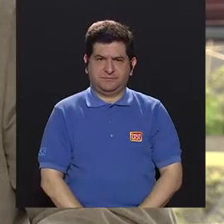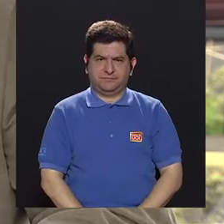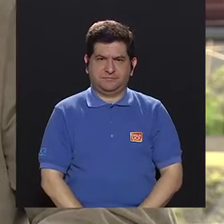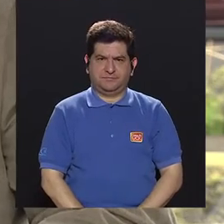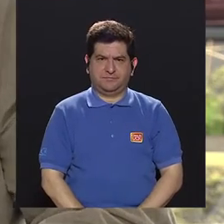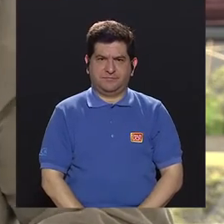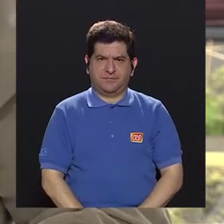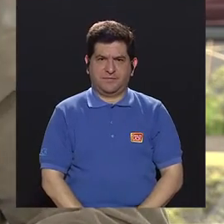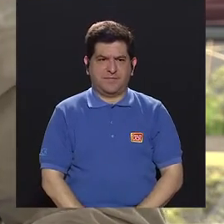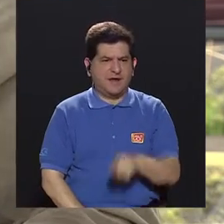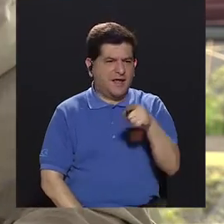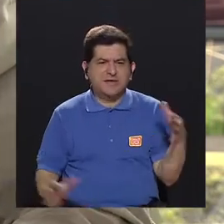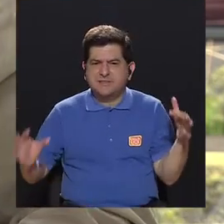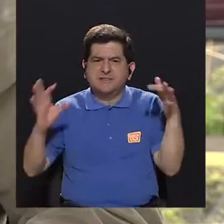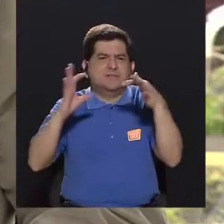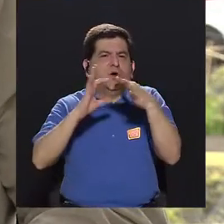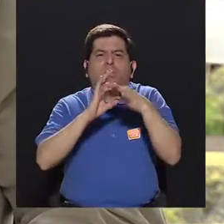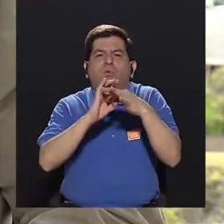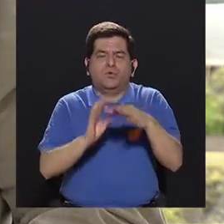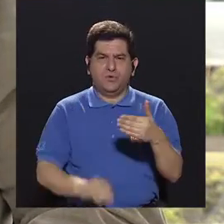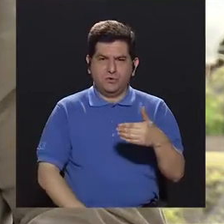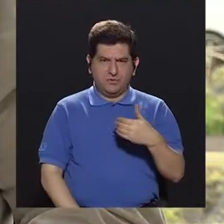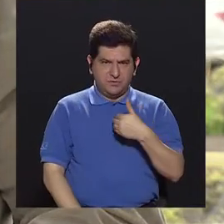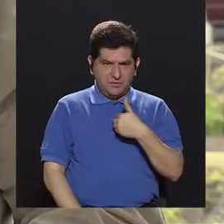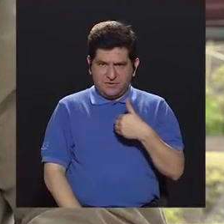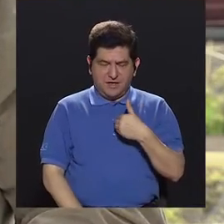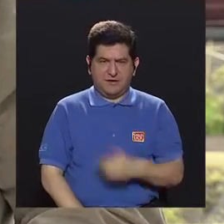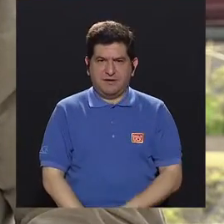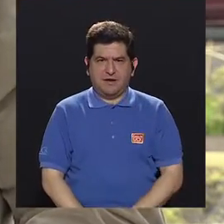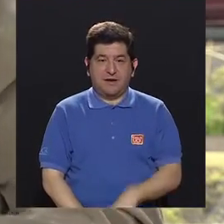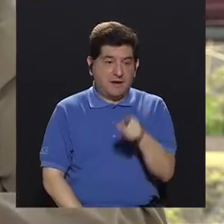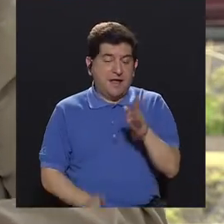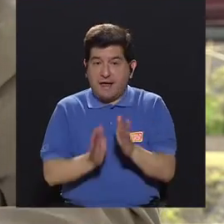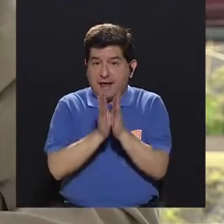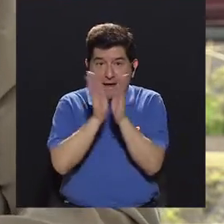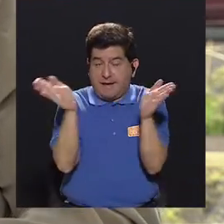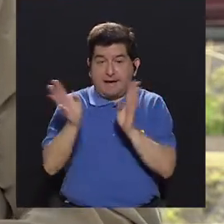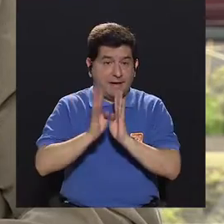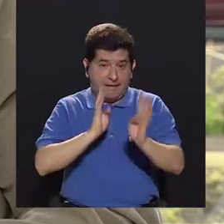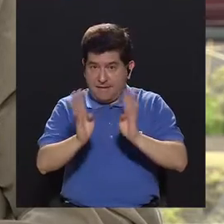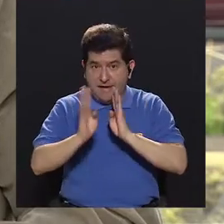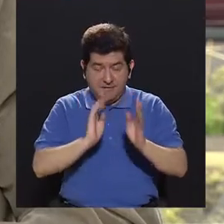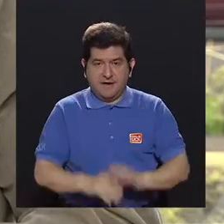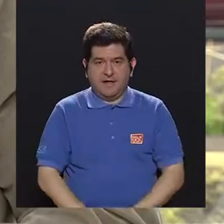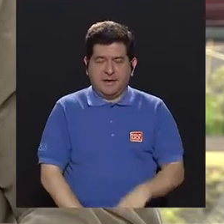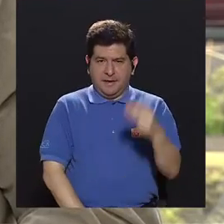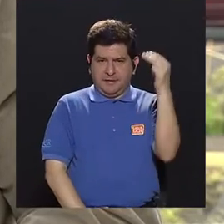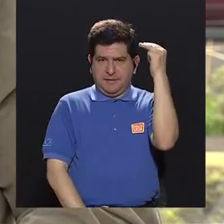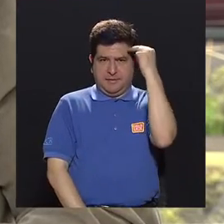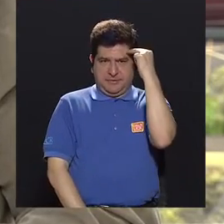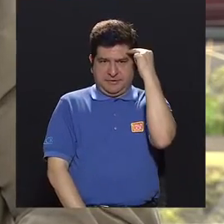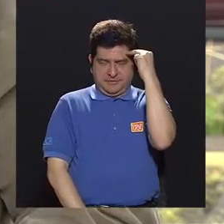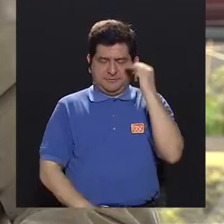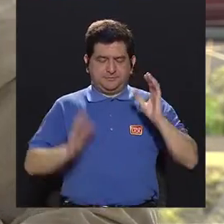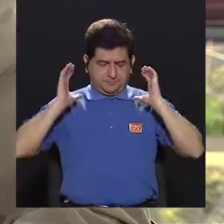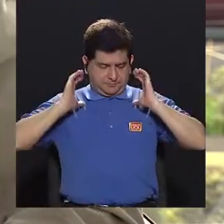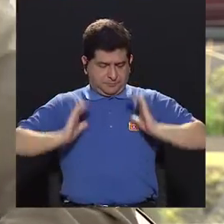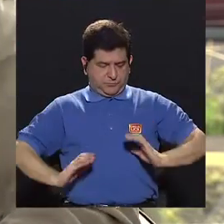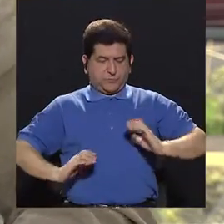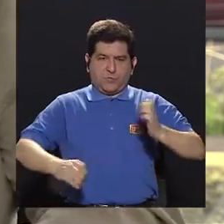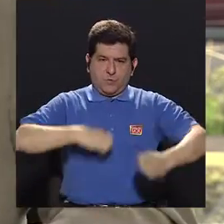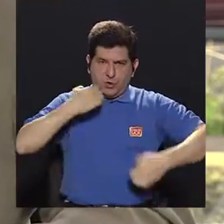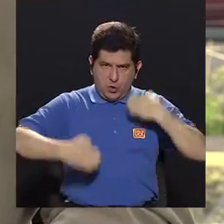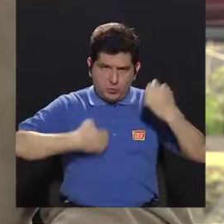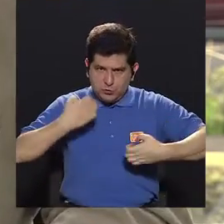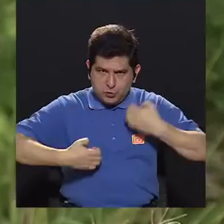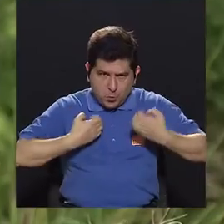¿cuál es esa conexión de la que ustedes en términos generales hablan entre mente y cuerpo y